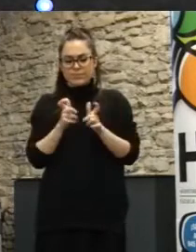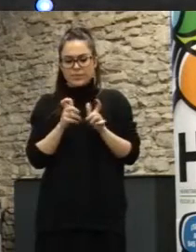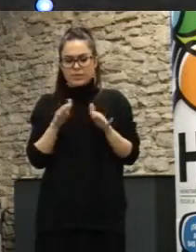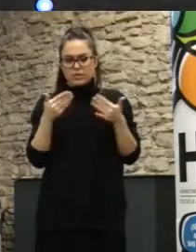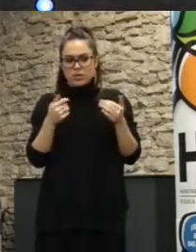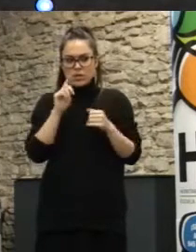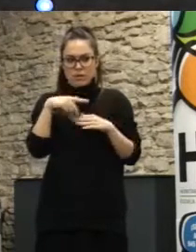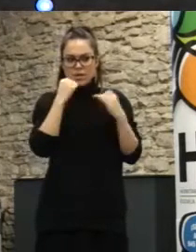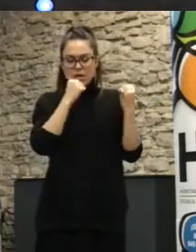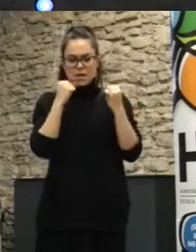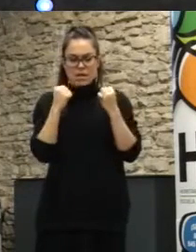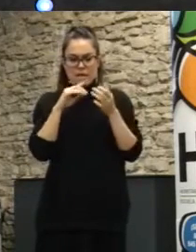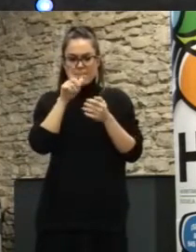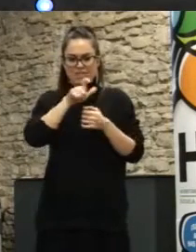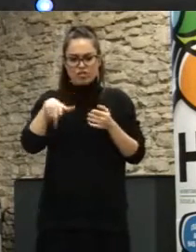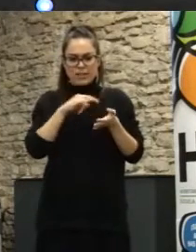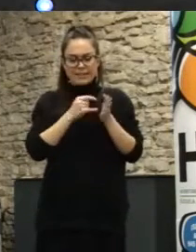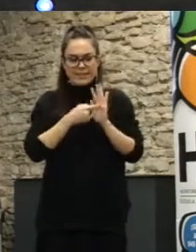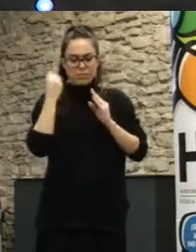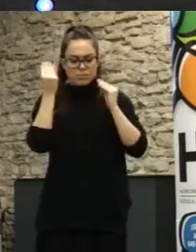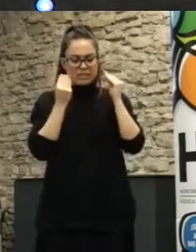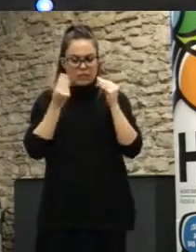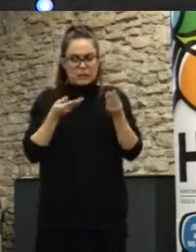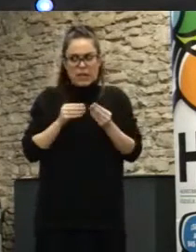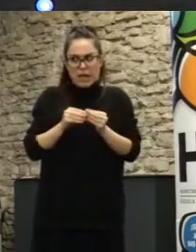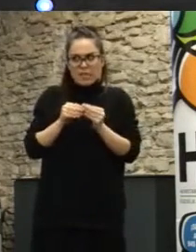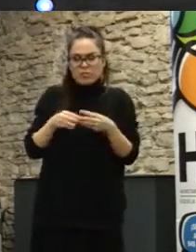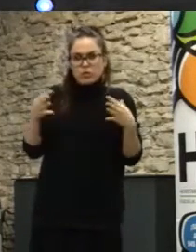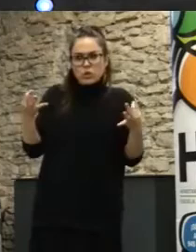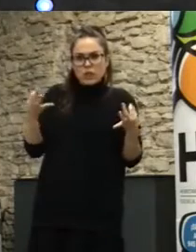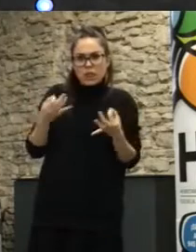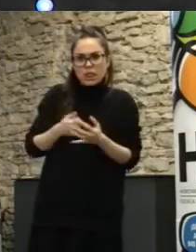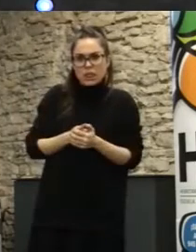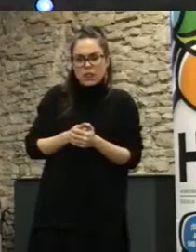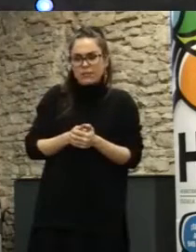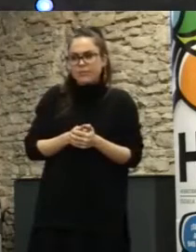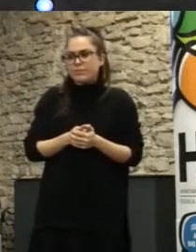empiecen a repensar qué se puede hacer, qué ha fallado y qué podemos hacer de nuevo.